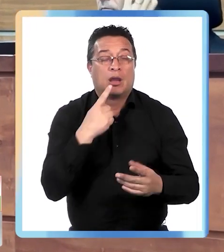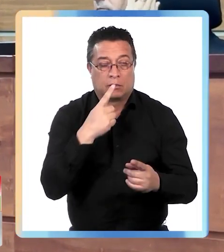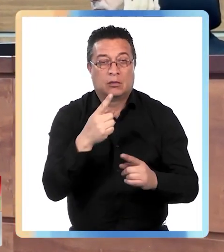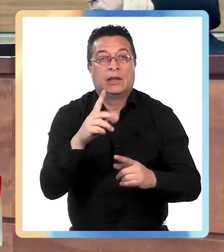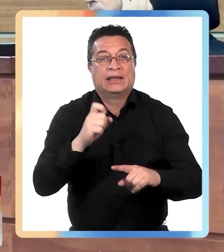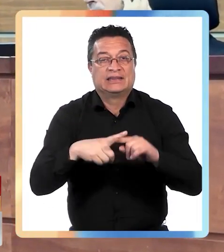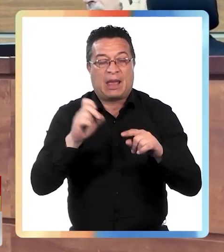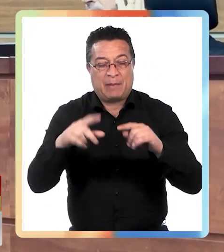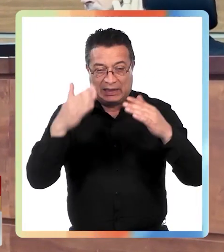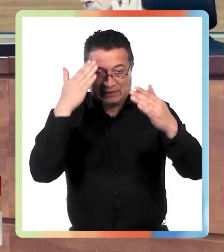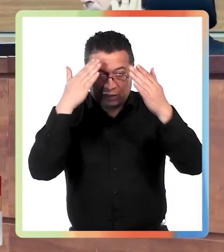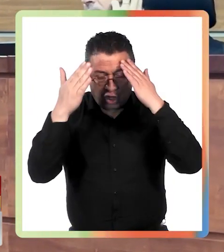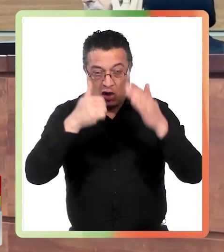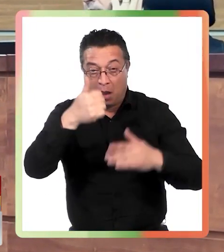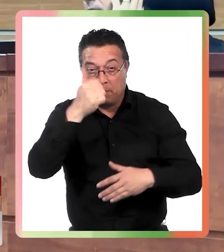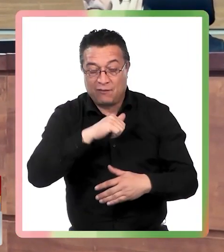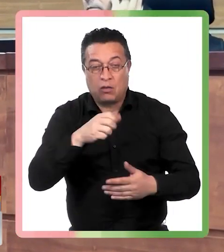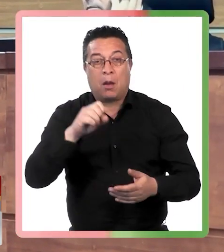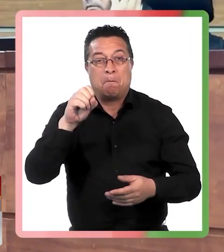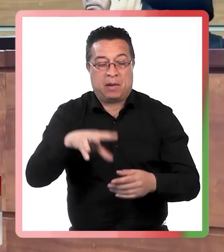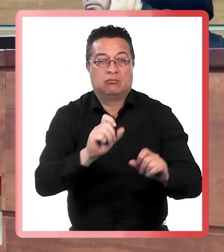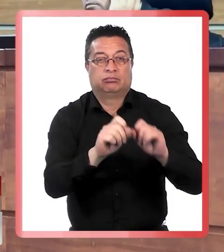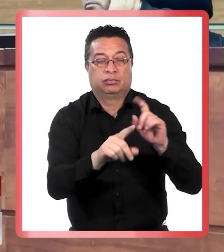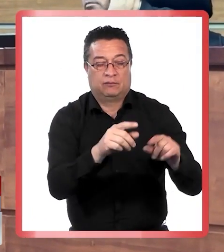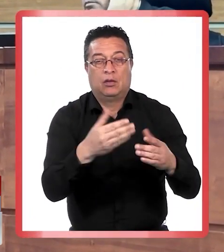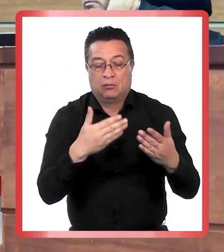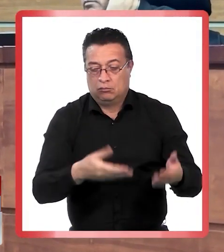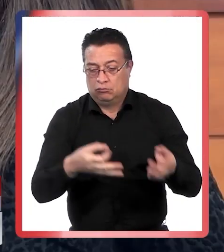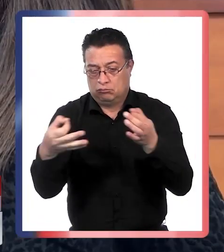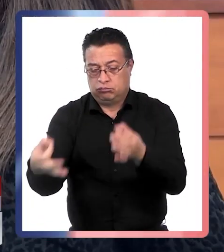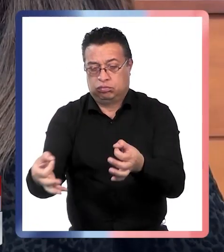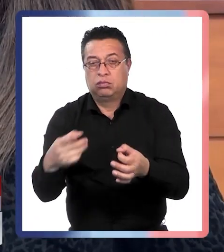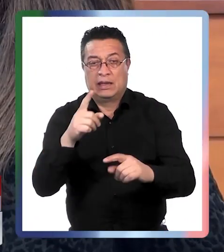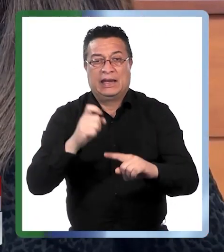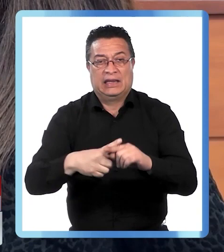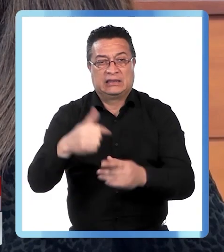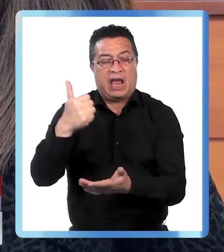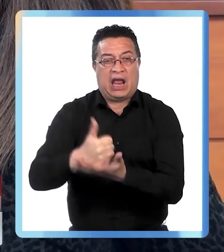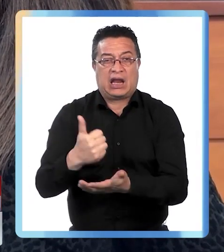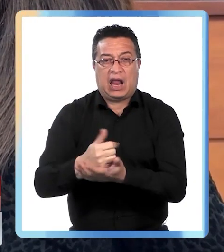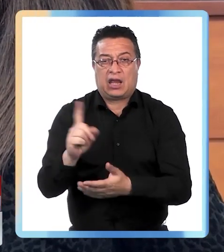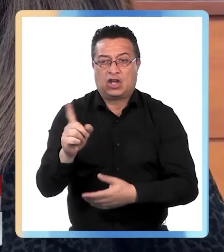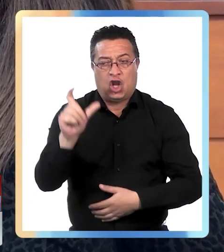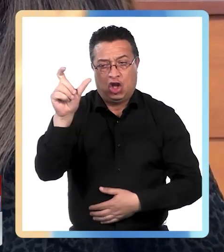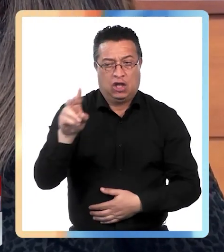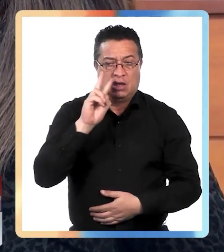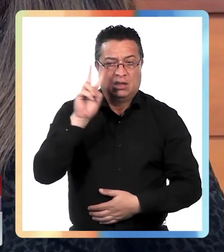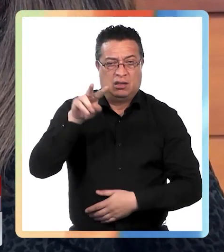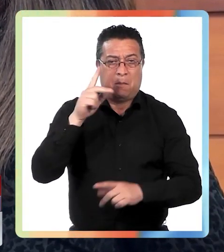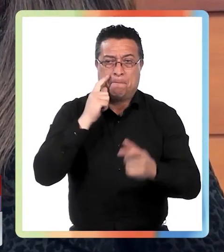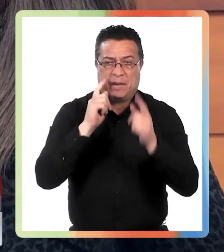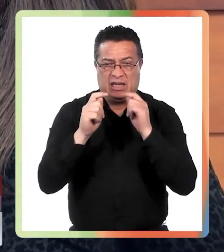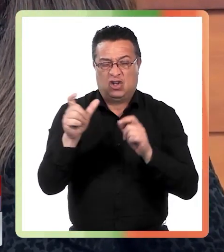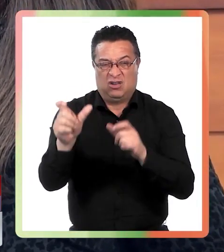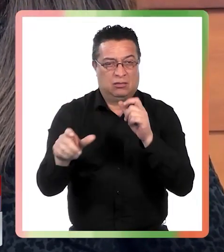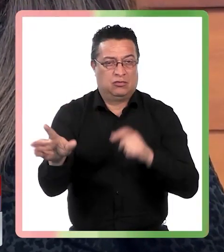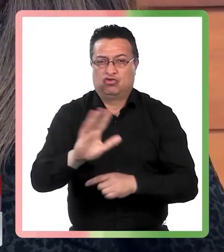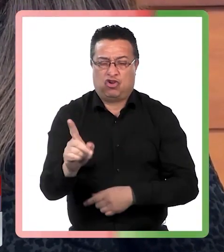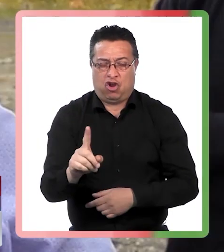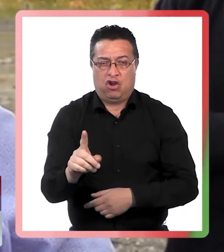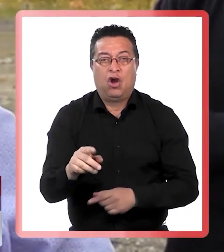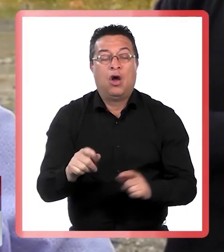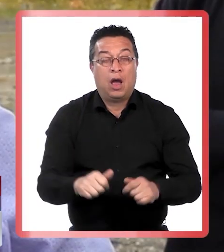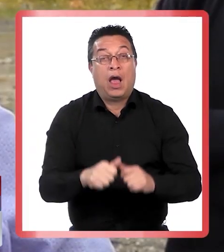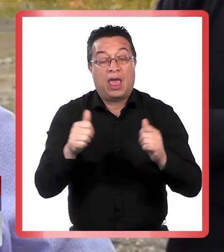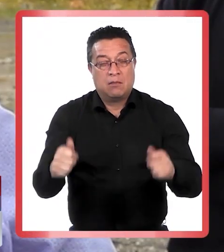por un examen psicológico privado pagado por la defensa, el cual resolvió que el exalcalde no se consideraría un peligro para la sociedad,